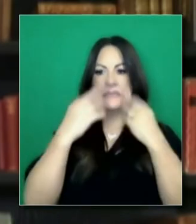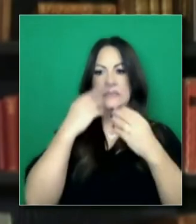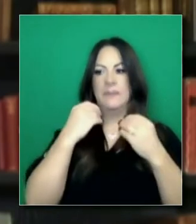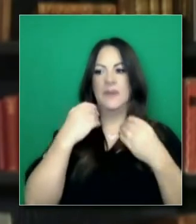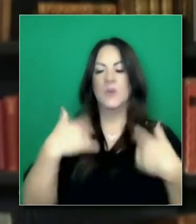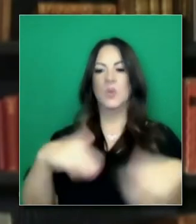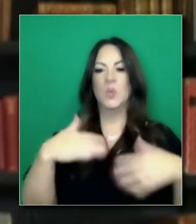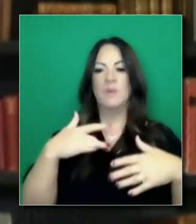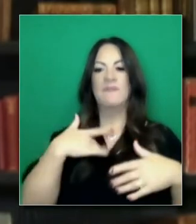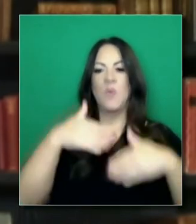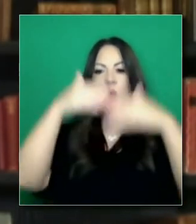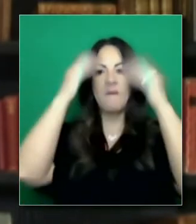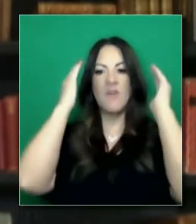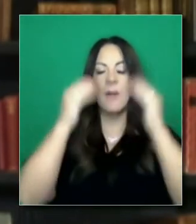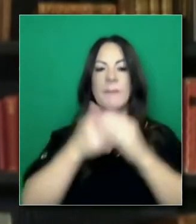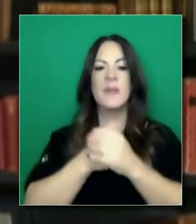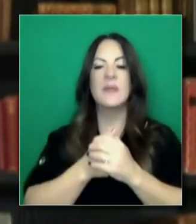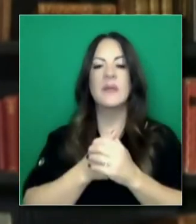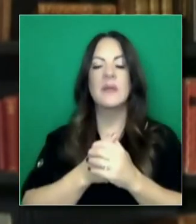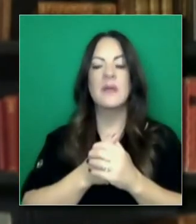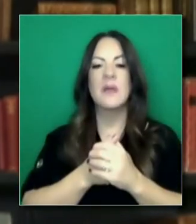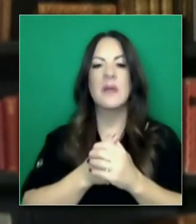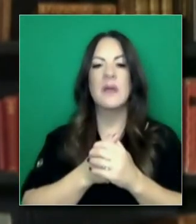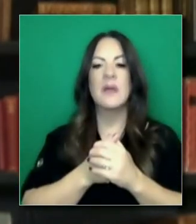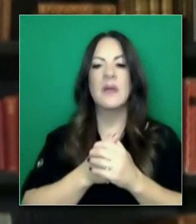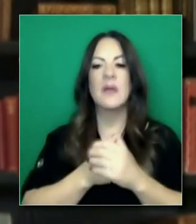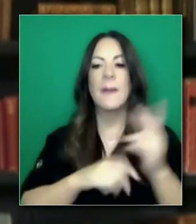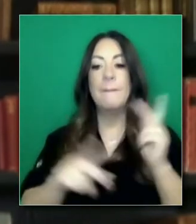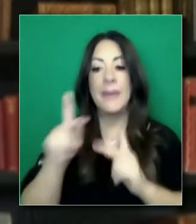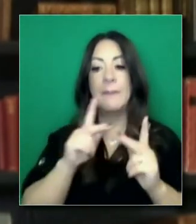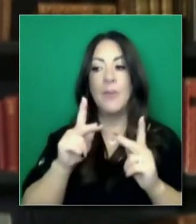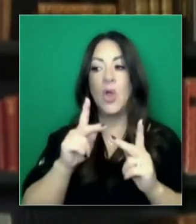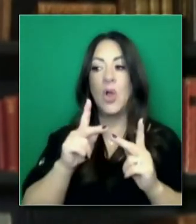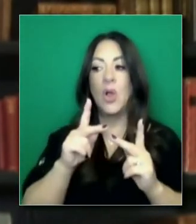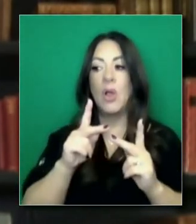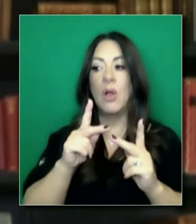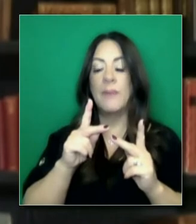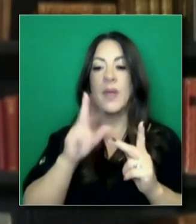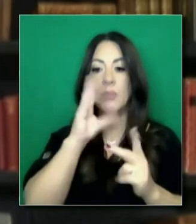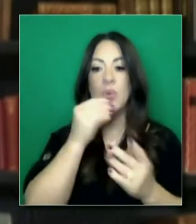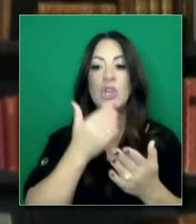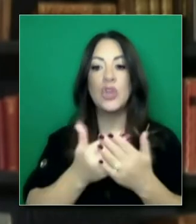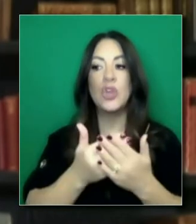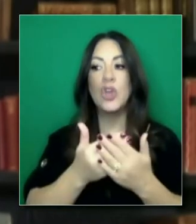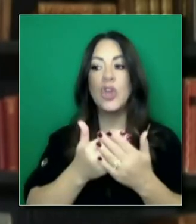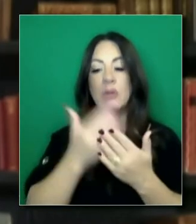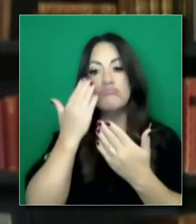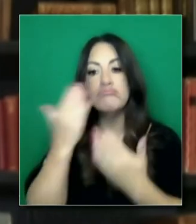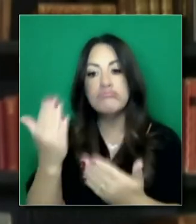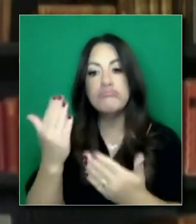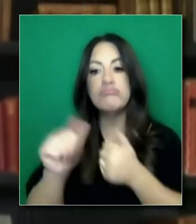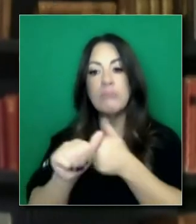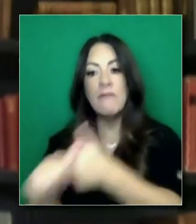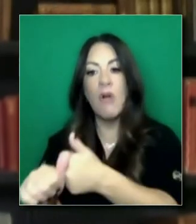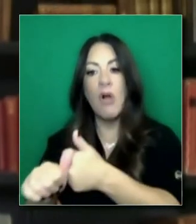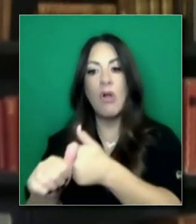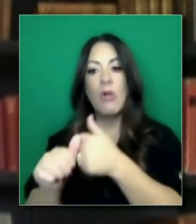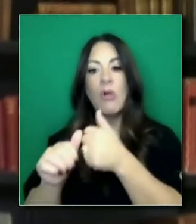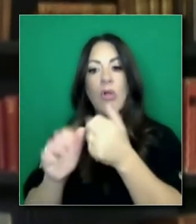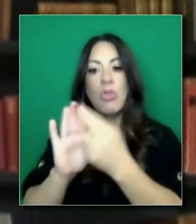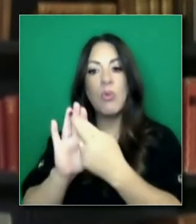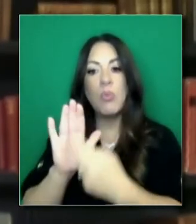sido la experiencia. Perdóname si no tengo la frase correcta, pero la gente ha estado cumpliendo con estas reglas